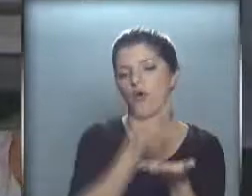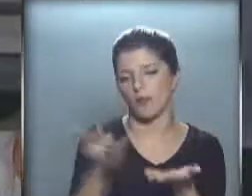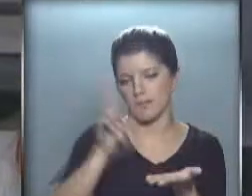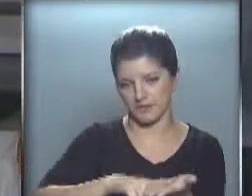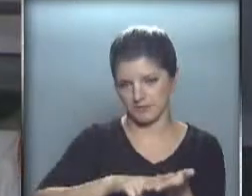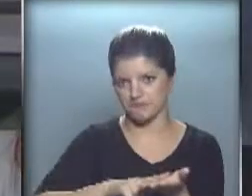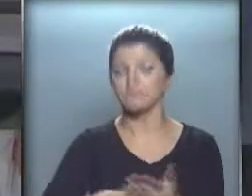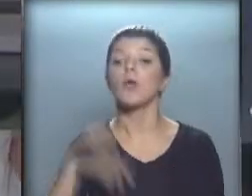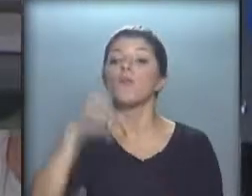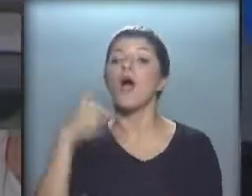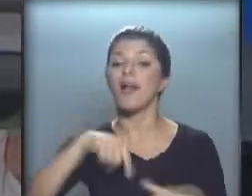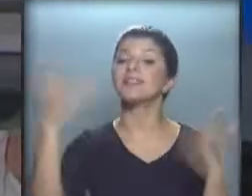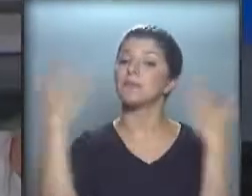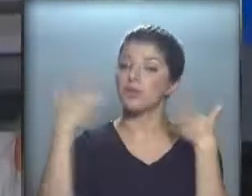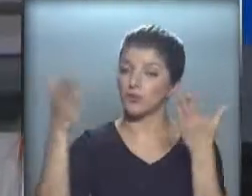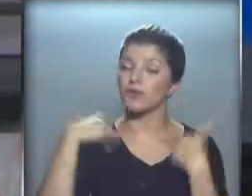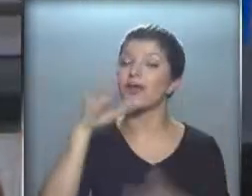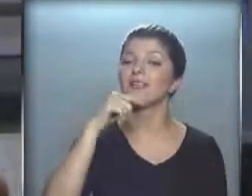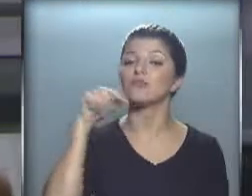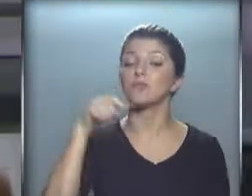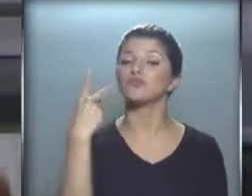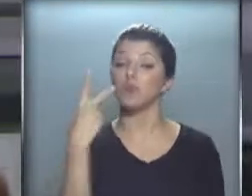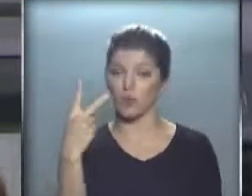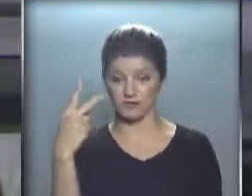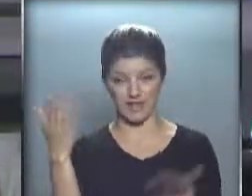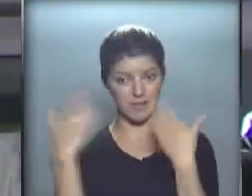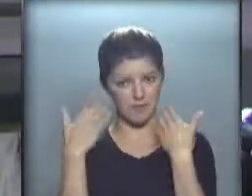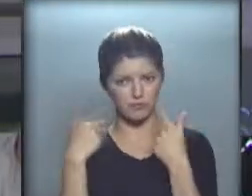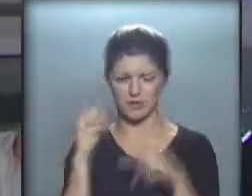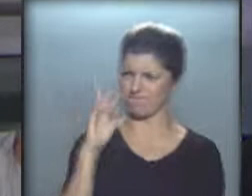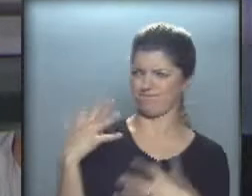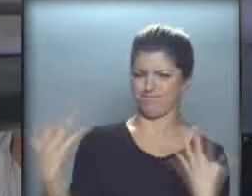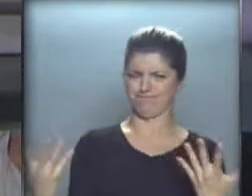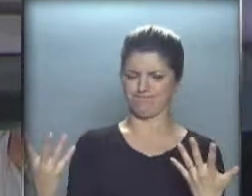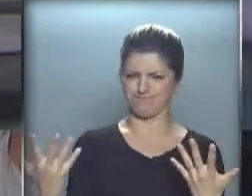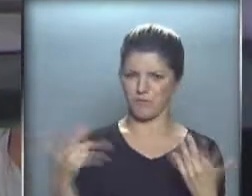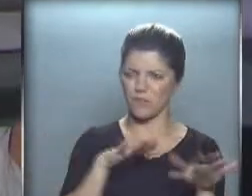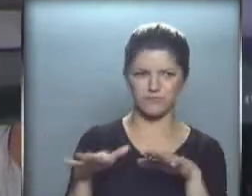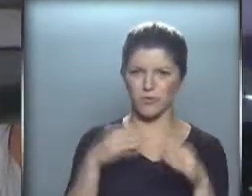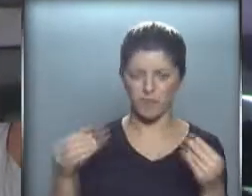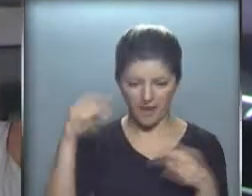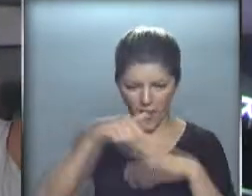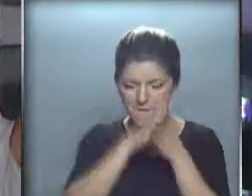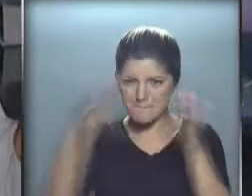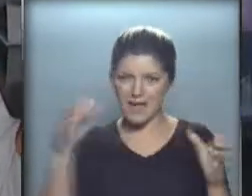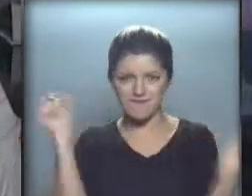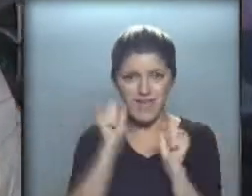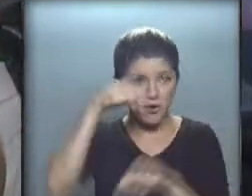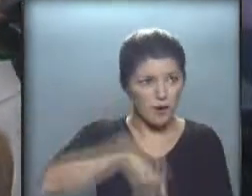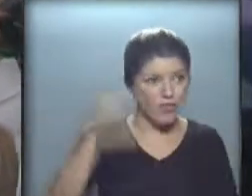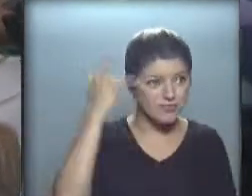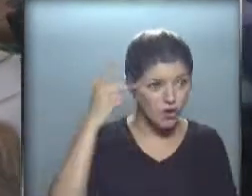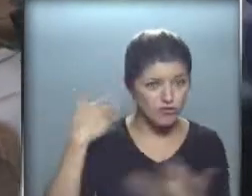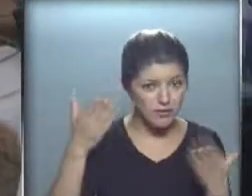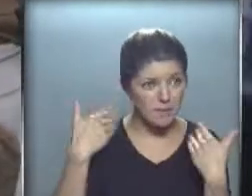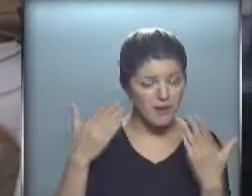Muy bien, 14 grados dos décimas es la temperatura en la ciudad de Buenos Aires, una temperatura que nos tiene un poco desconcertados porque en pleno invierno hoy hizo 18 grados. Esto